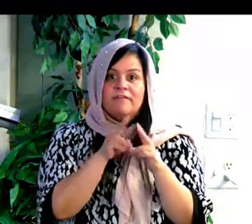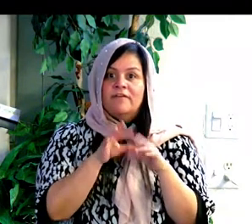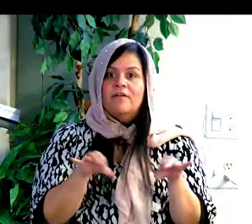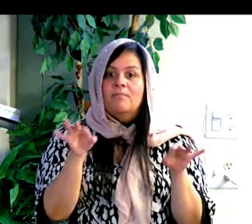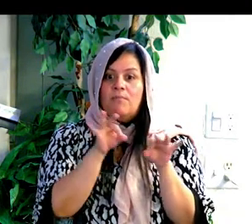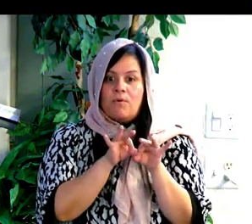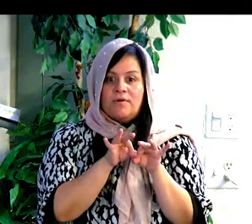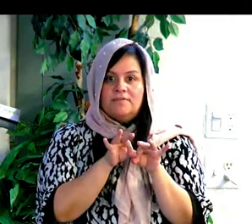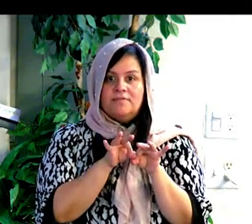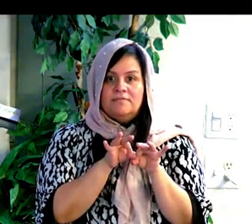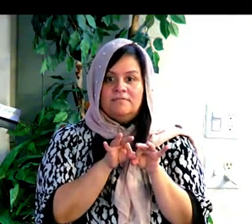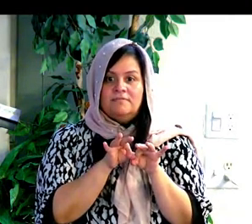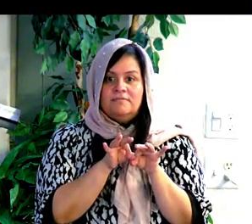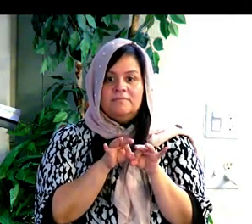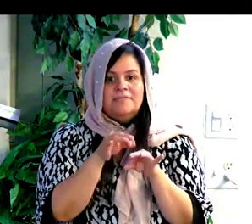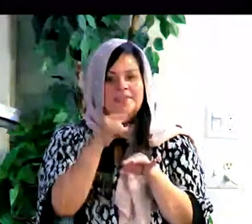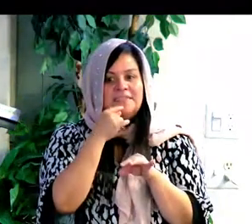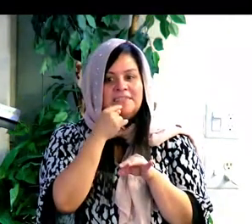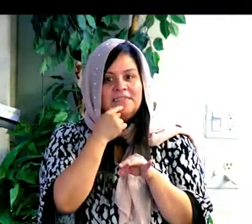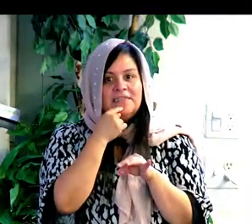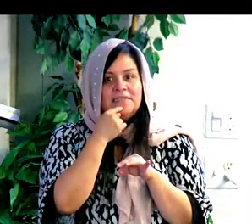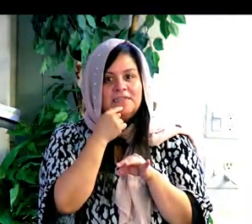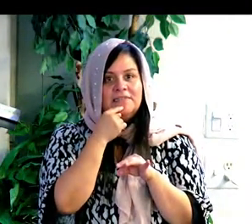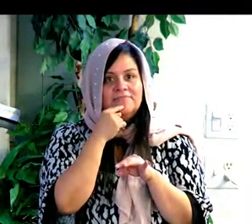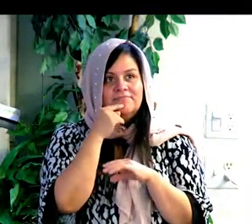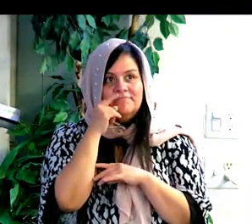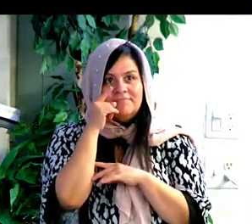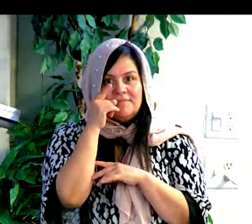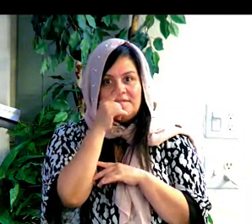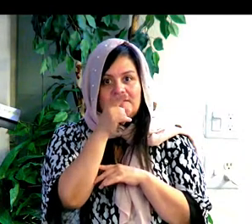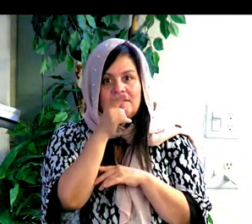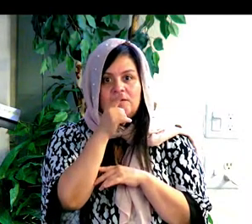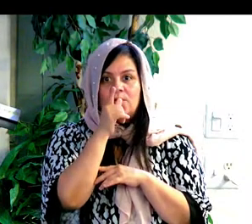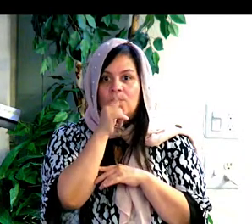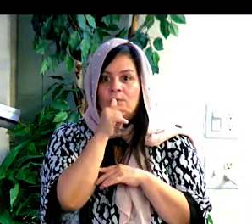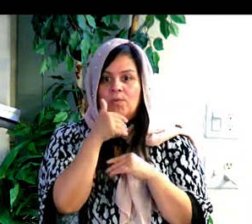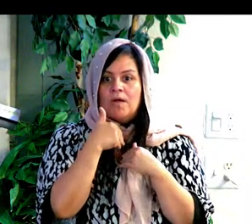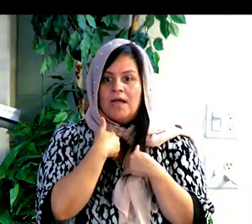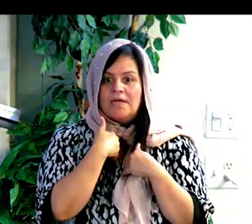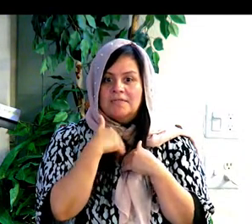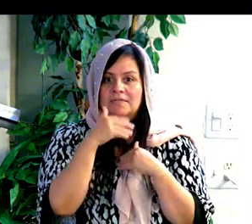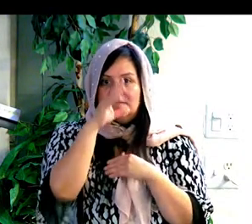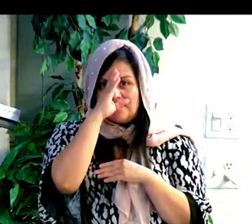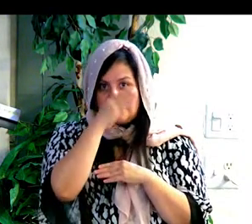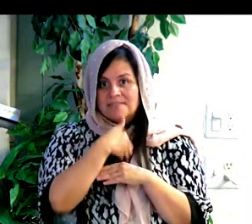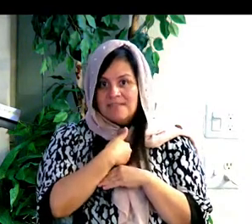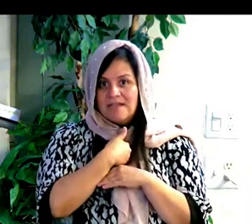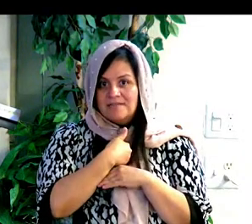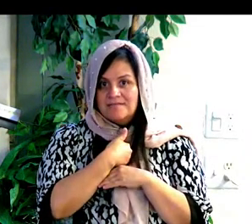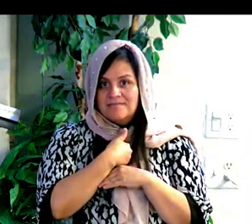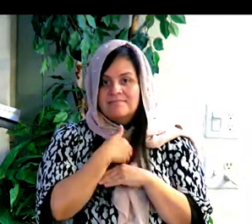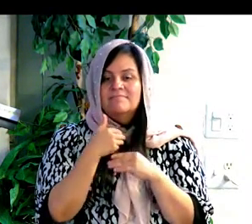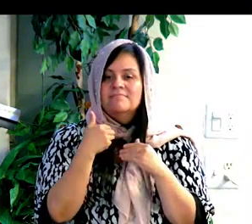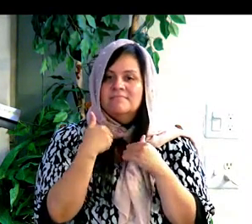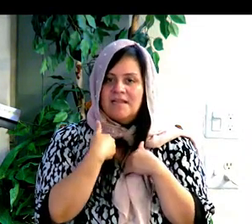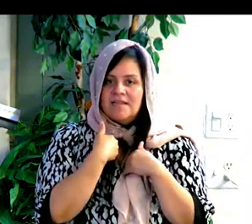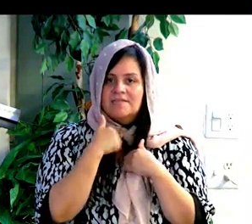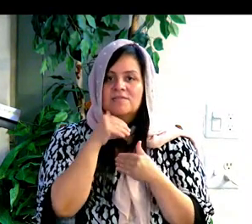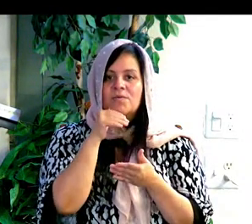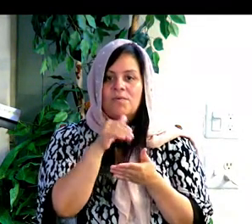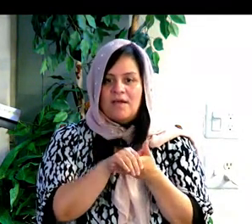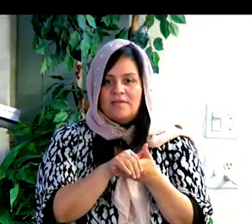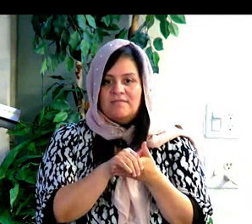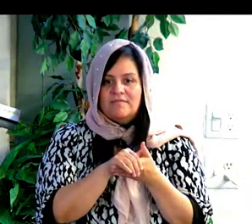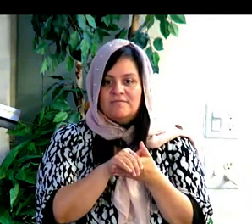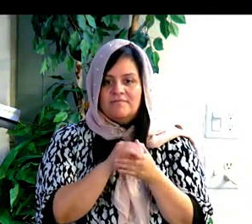says, he who has the son has the bride, right? He has eternal life. Dice, que tiene la